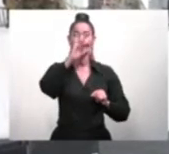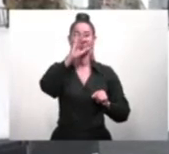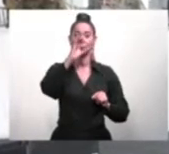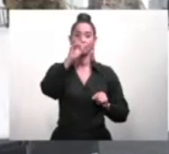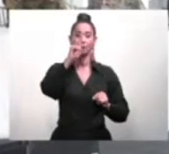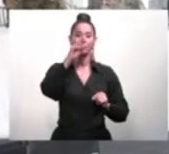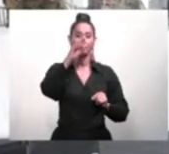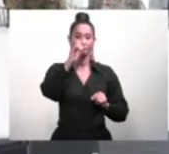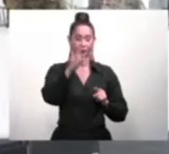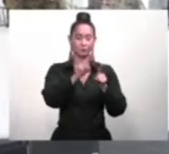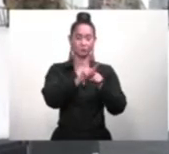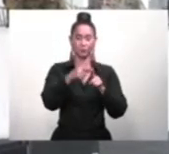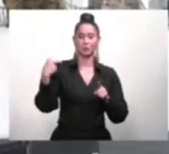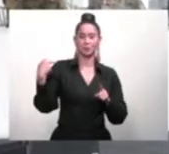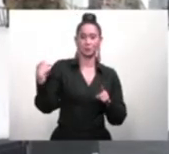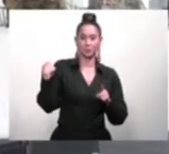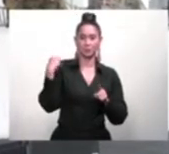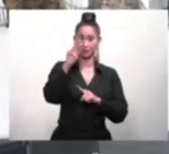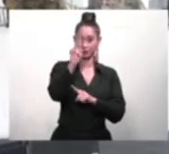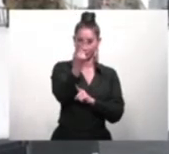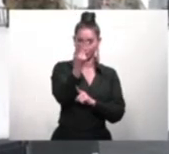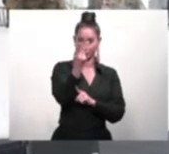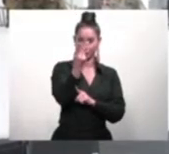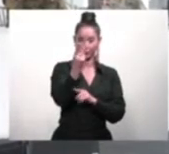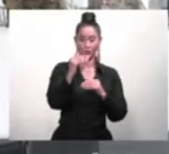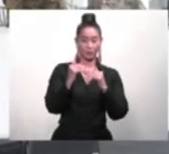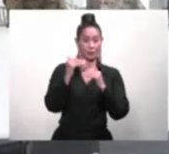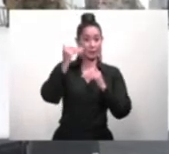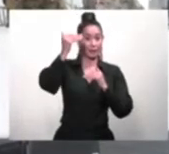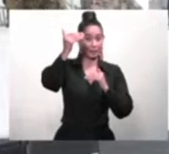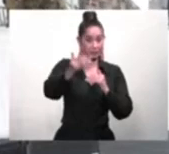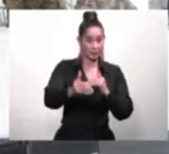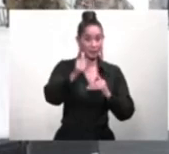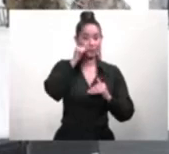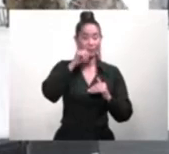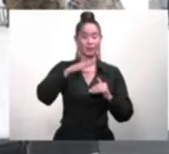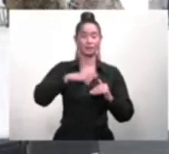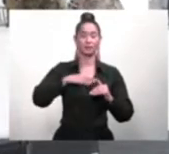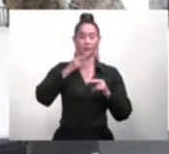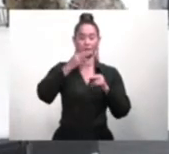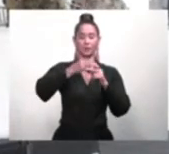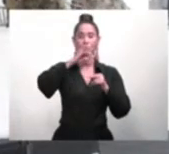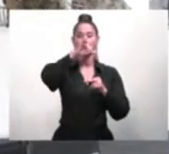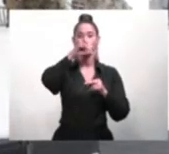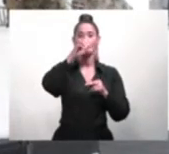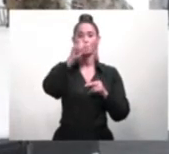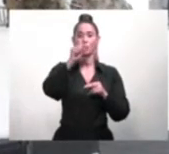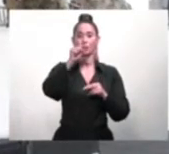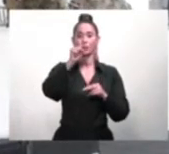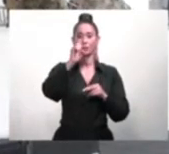quien ha recibido la segunda dosis. Y a su lado, ya, la señora Josefina Jiménez de la Cruz,